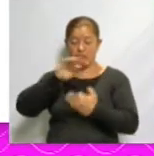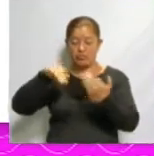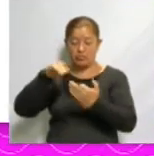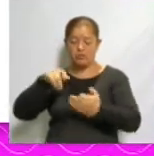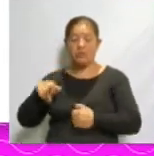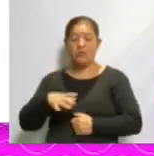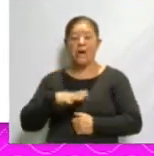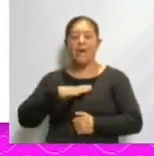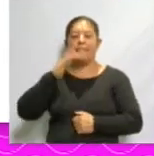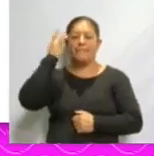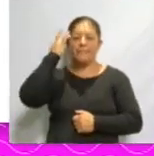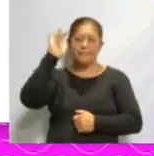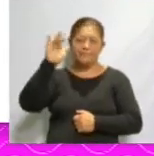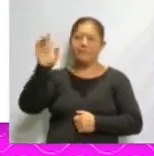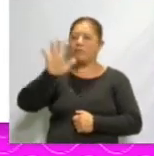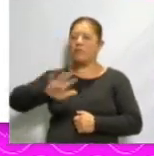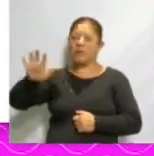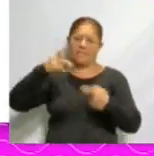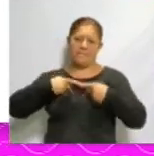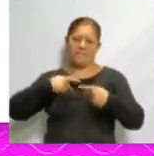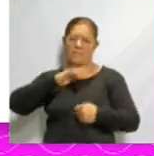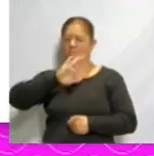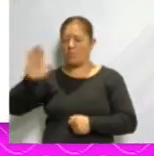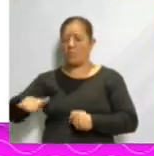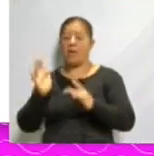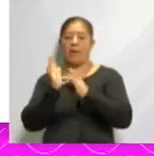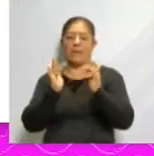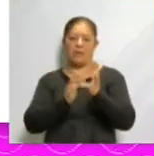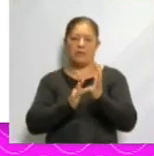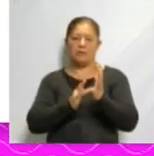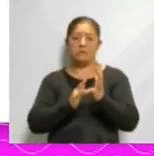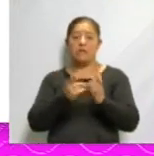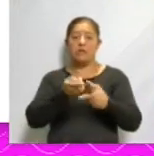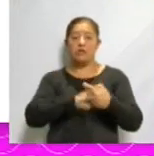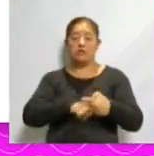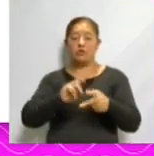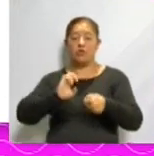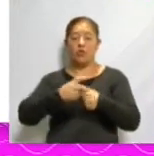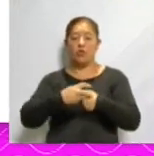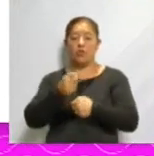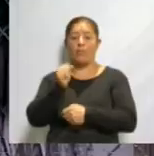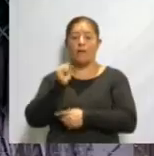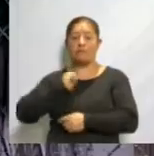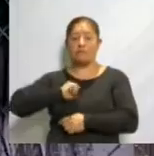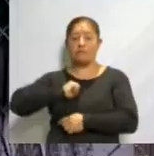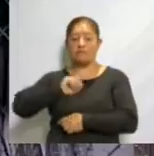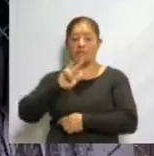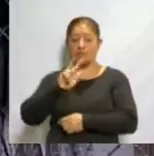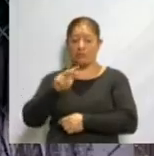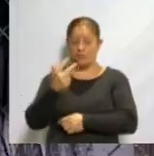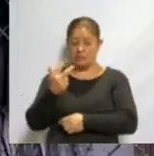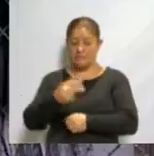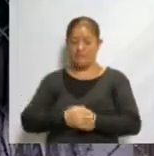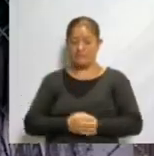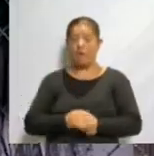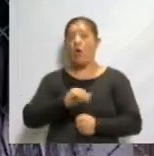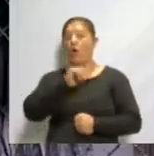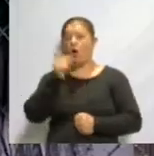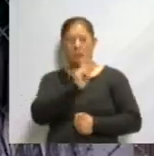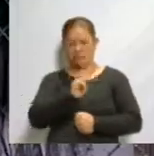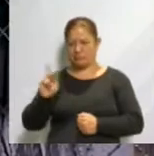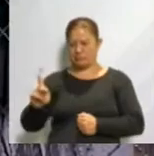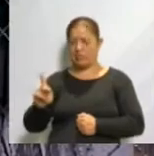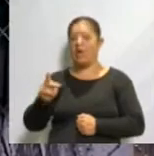de los santos que murieron en nombre de Cristo, que inició en Europa en el siglo XIII. Otra coincidencia fue la